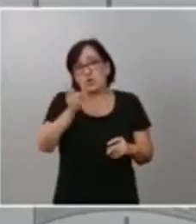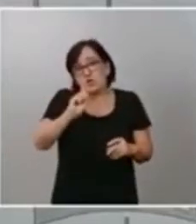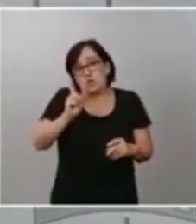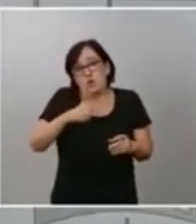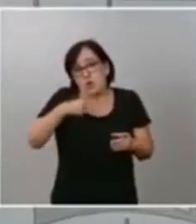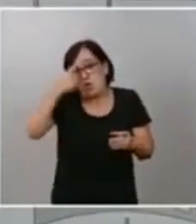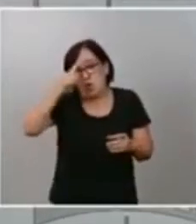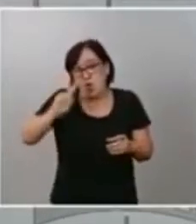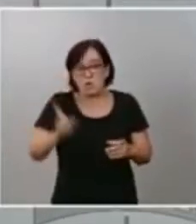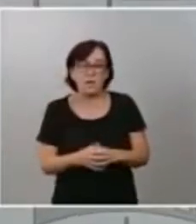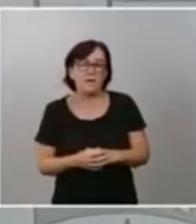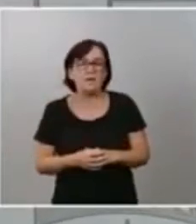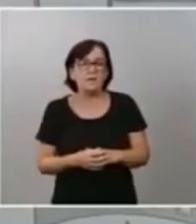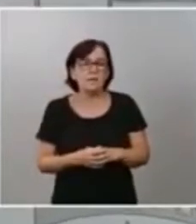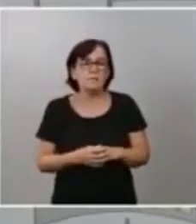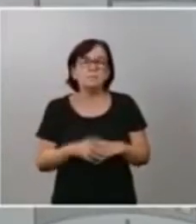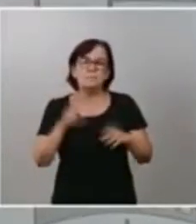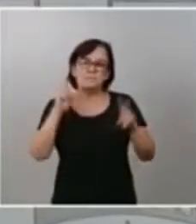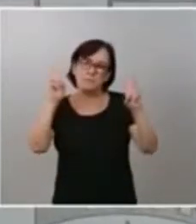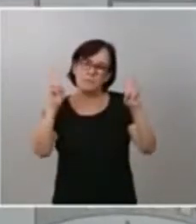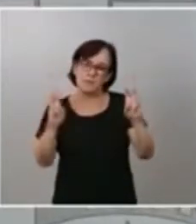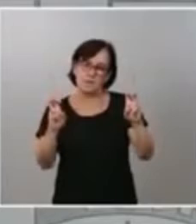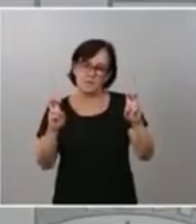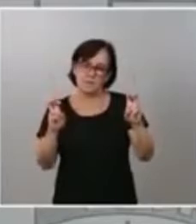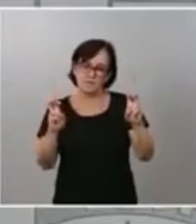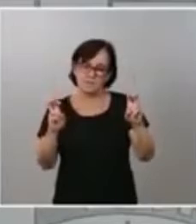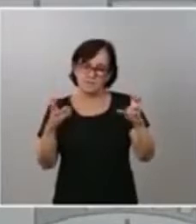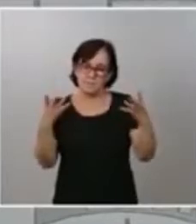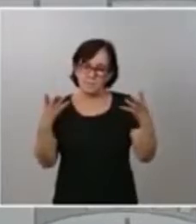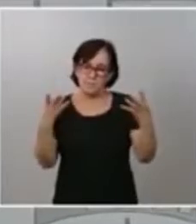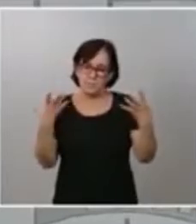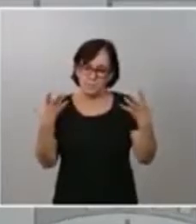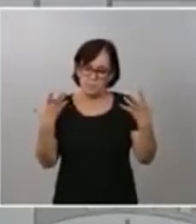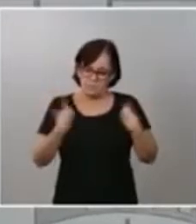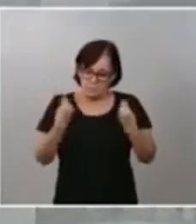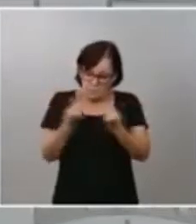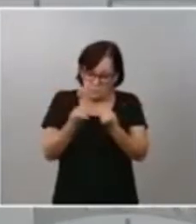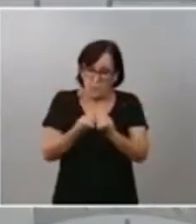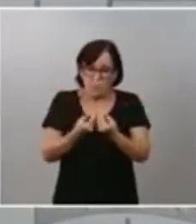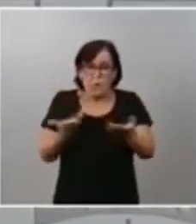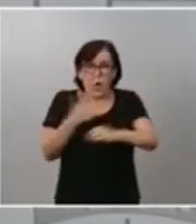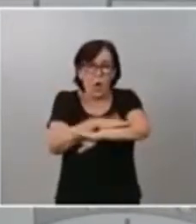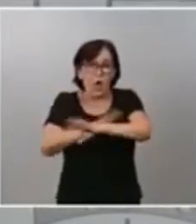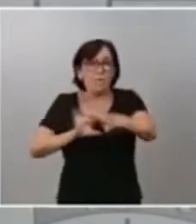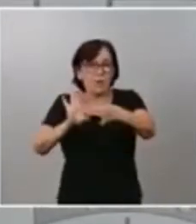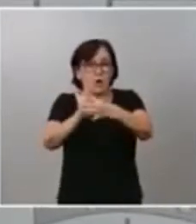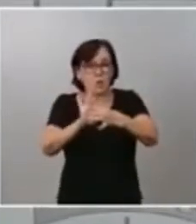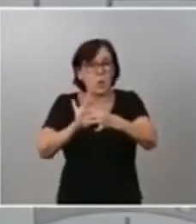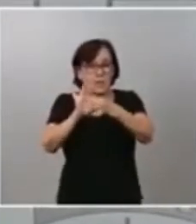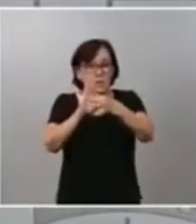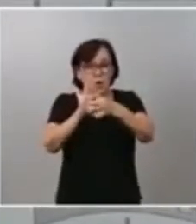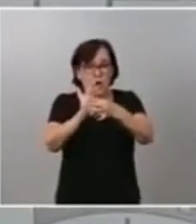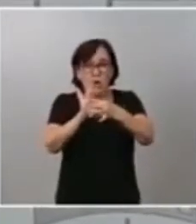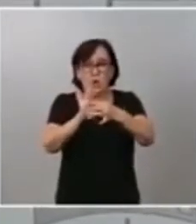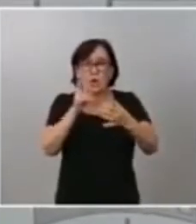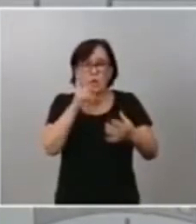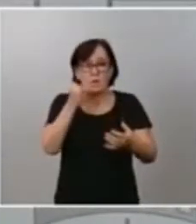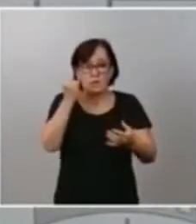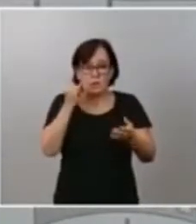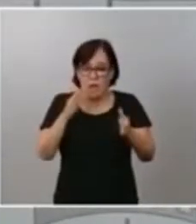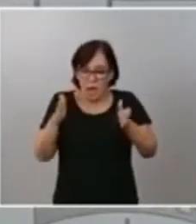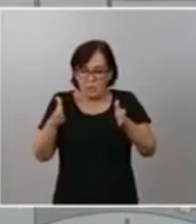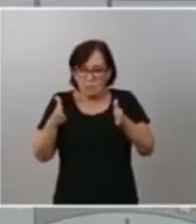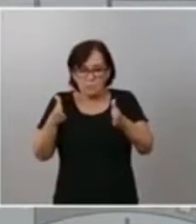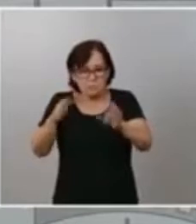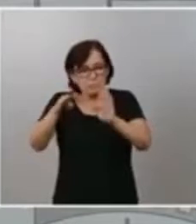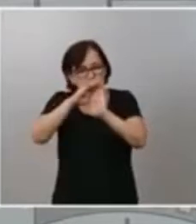en relación con la convivencia. Bueno, estos son los gobiernos de coalición. Los gobiernos de coalición, si tienen una hoja de ruta y hay un compromiso